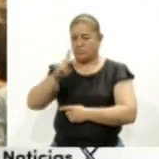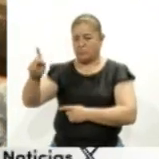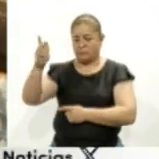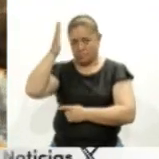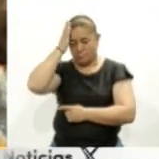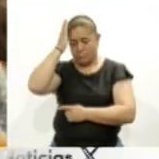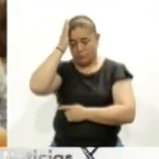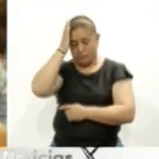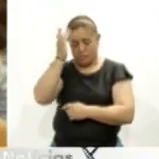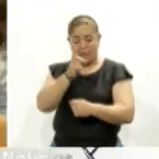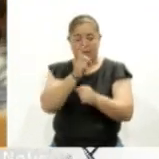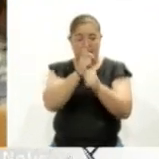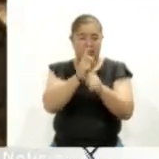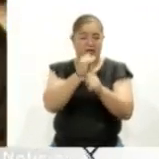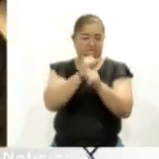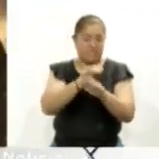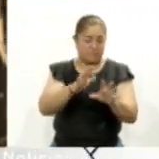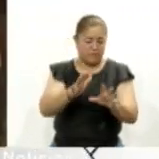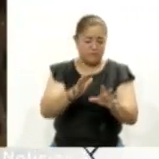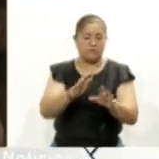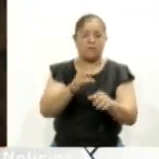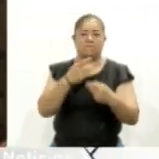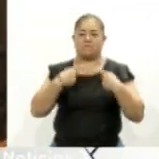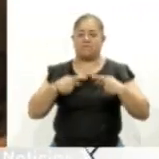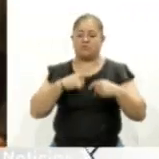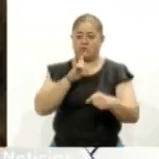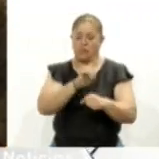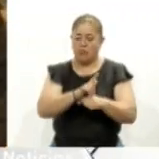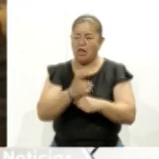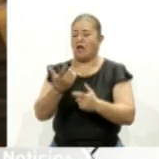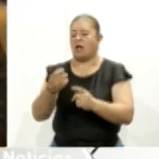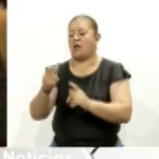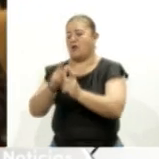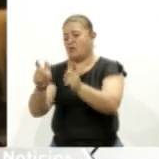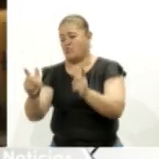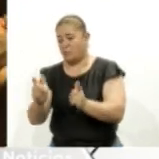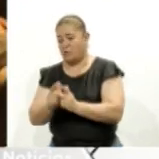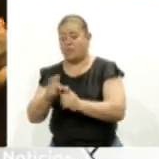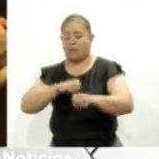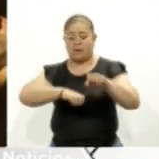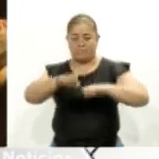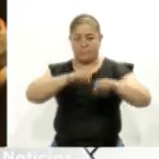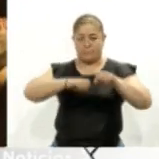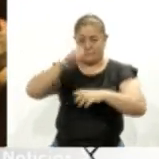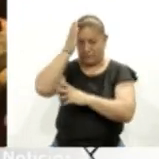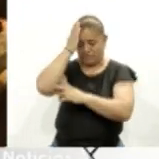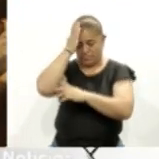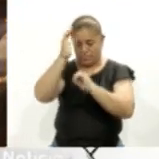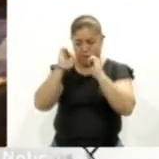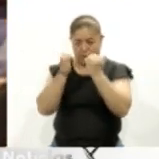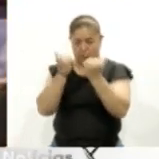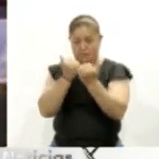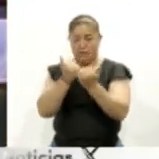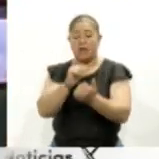datos personales, órganos internos de control y cámaras empresariales. Para Coracyt Noticias, Ana Sánchez.